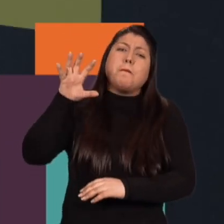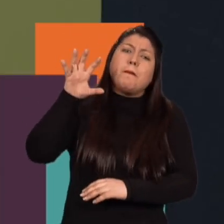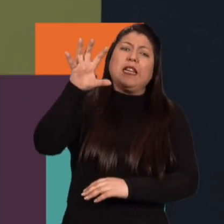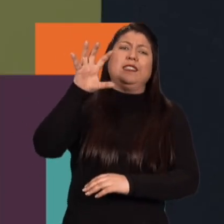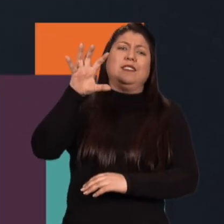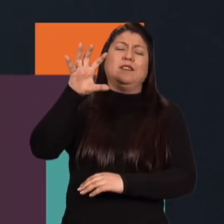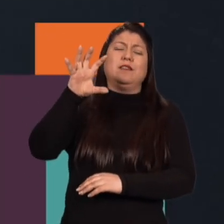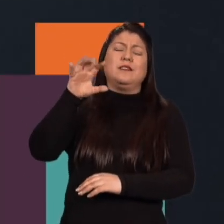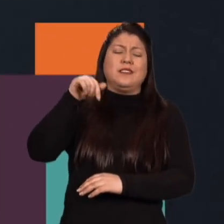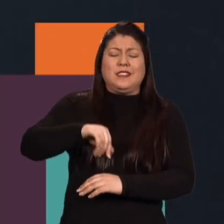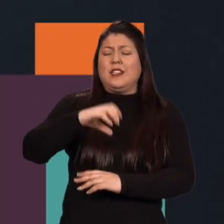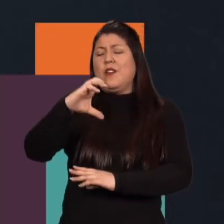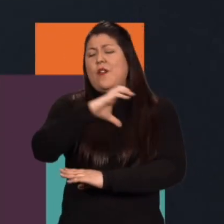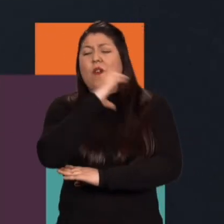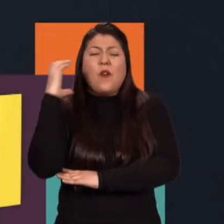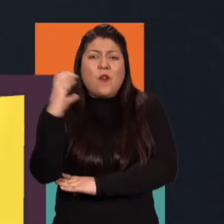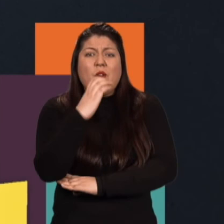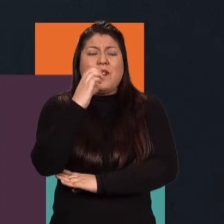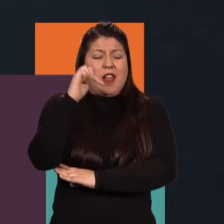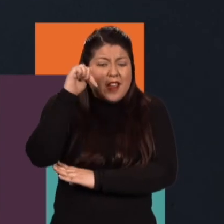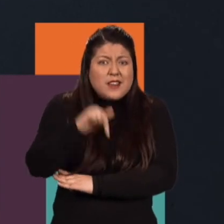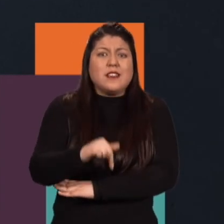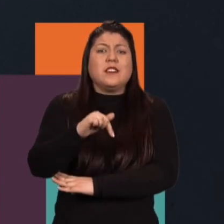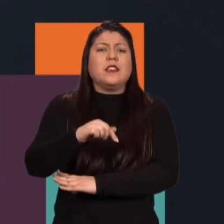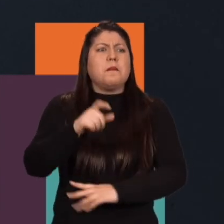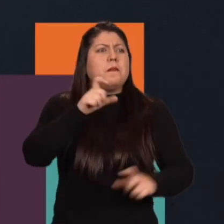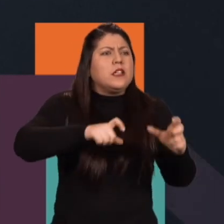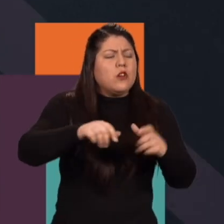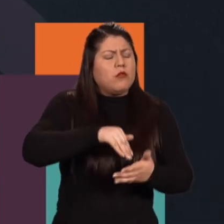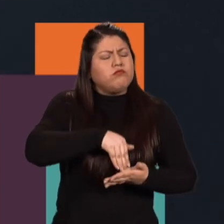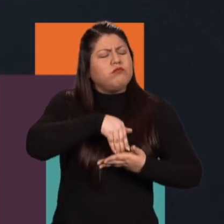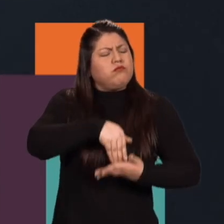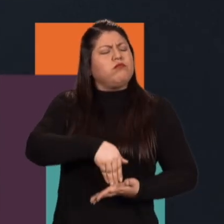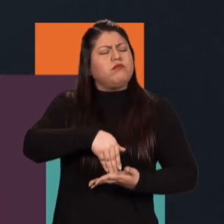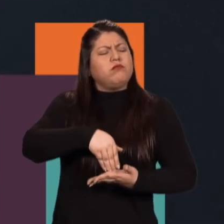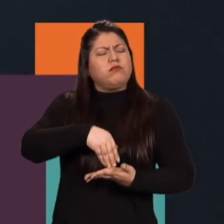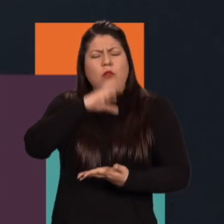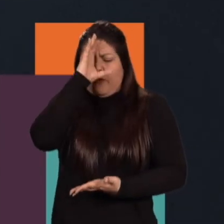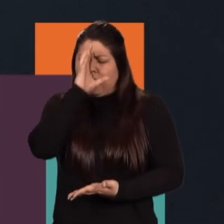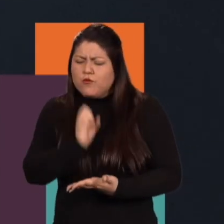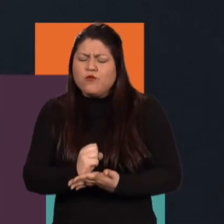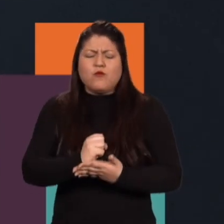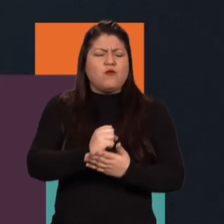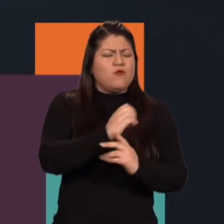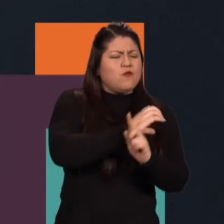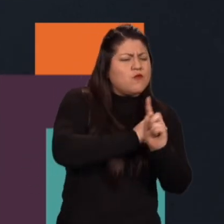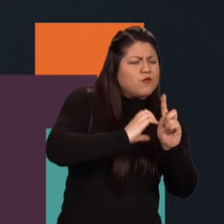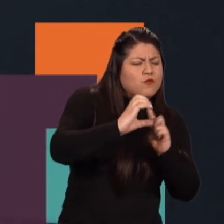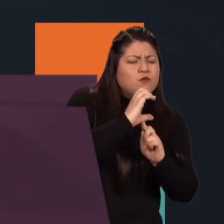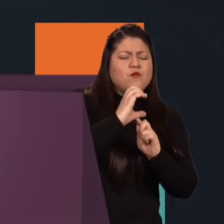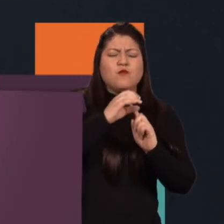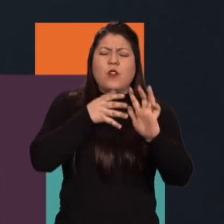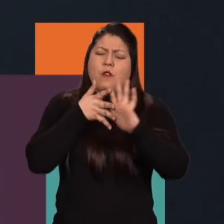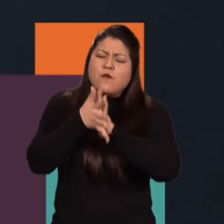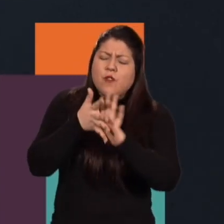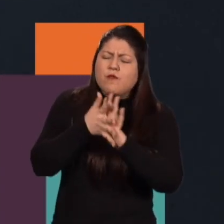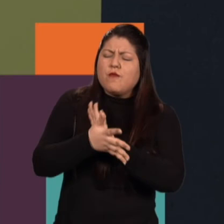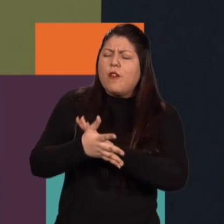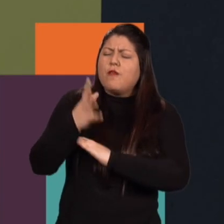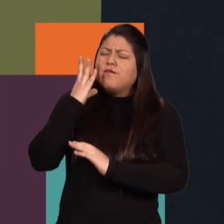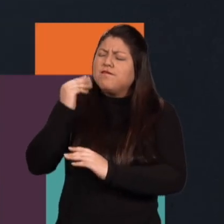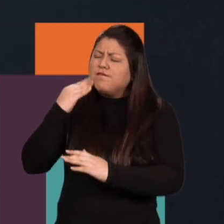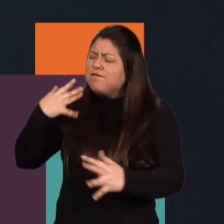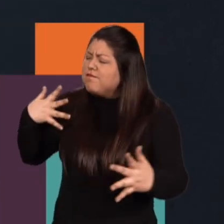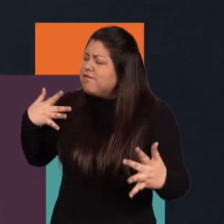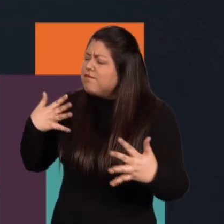este país y mientras la gente no se no construya su criterio su